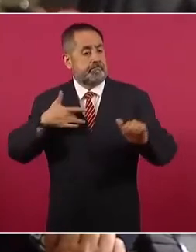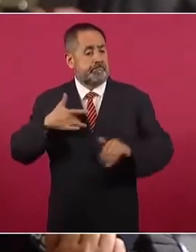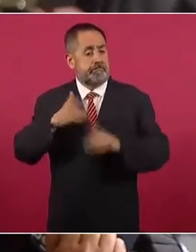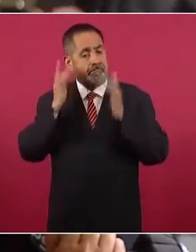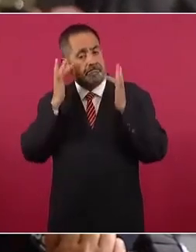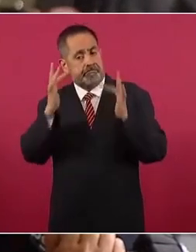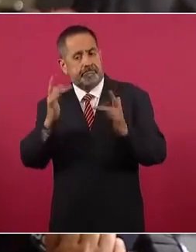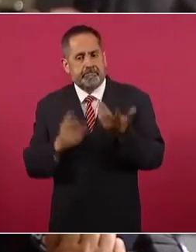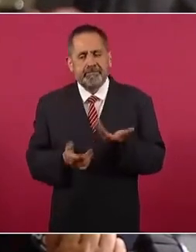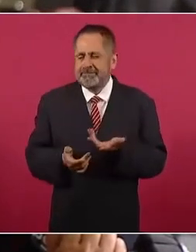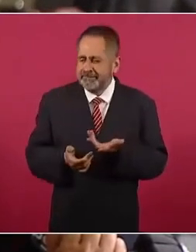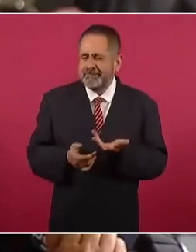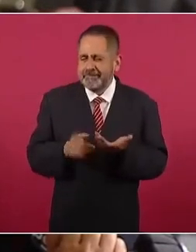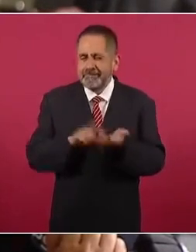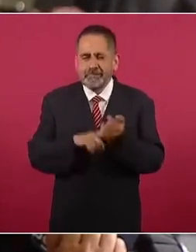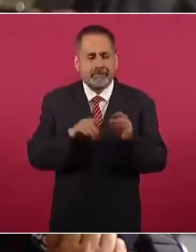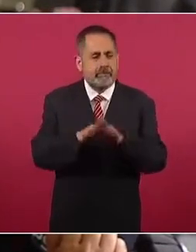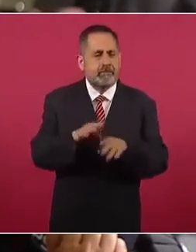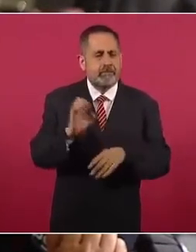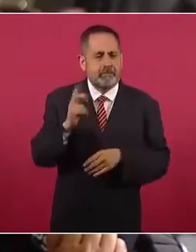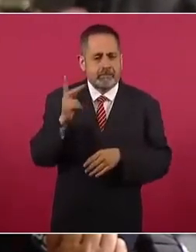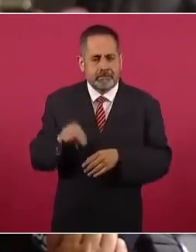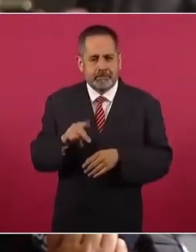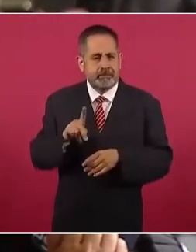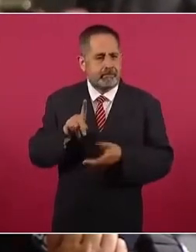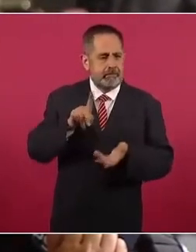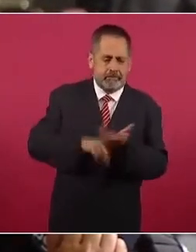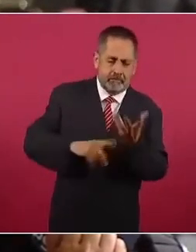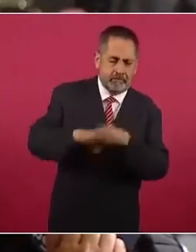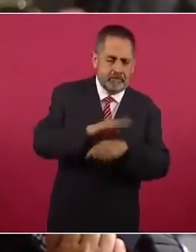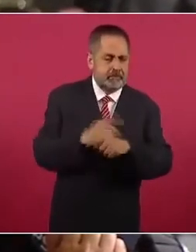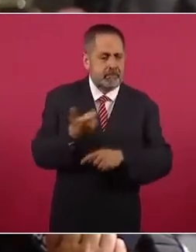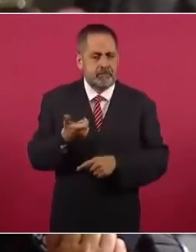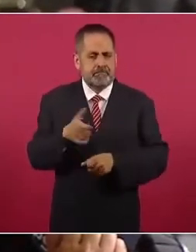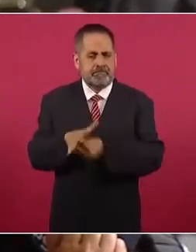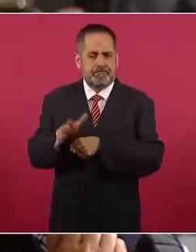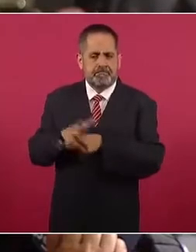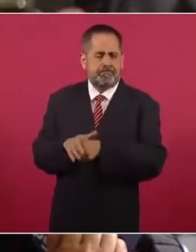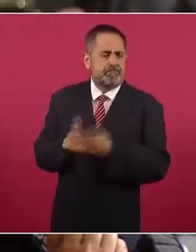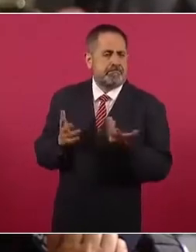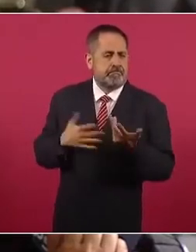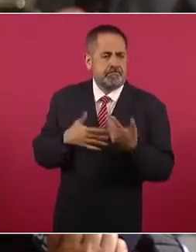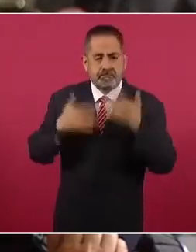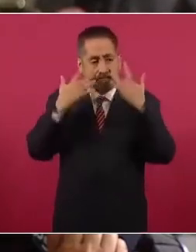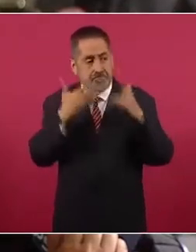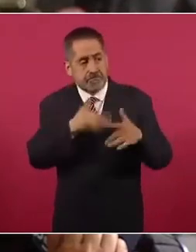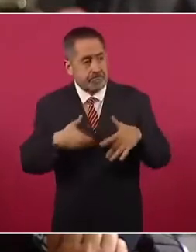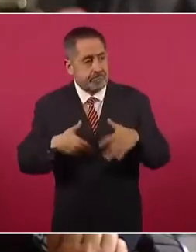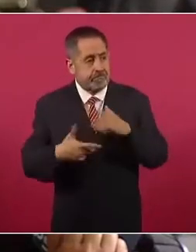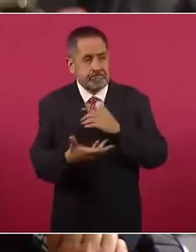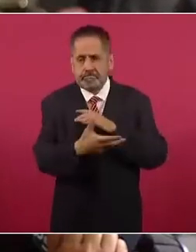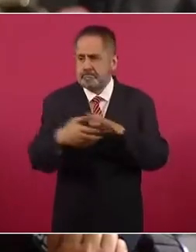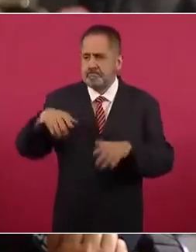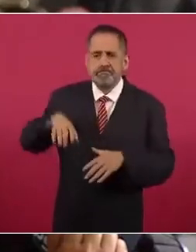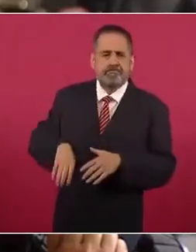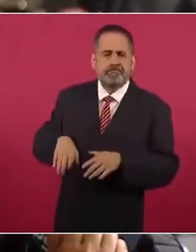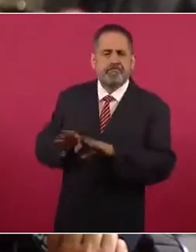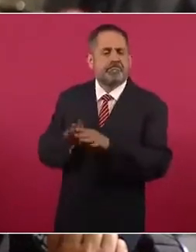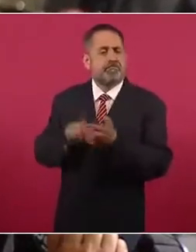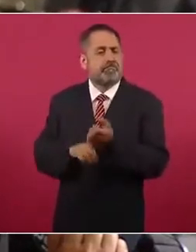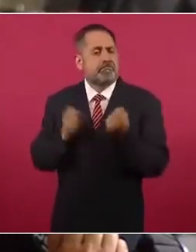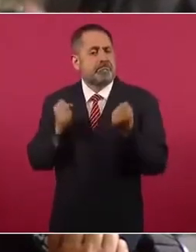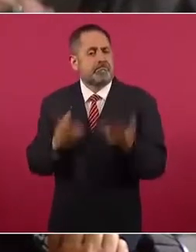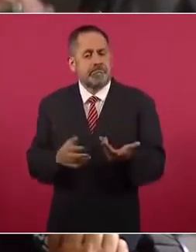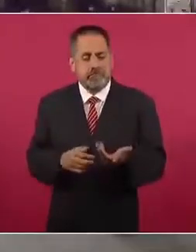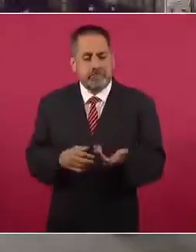Nieto y tener de alguna manera pues recursos para poder vivir tranquilamente después de dejar la presidencia. Sin embargo, se hizo mediante, como ya